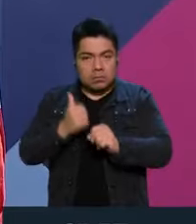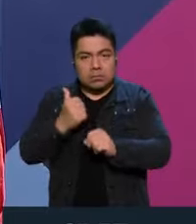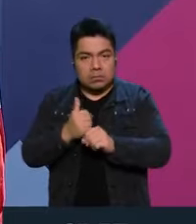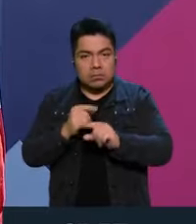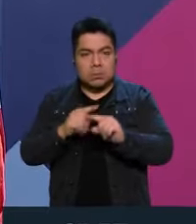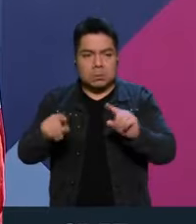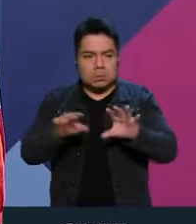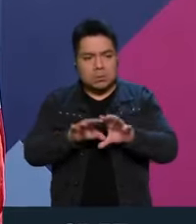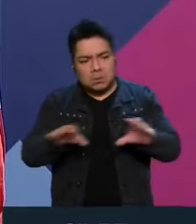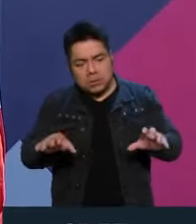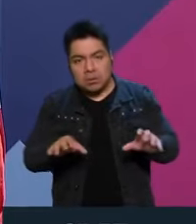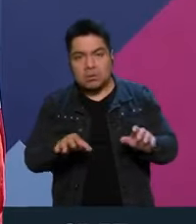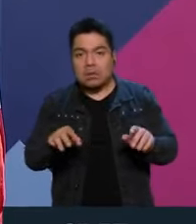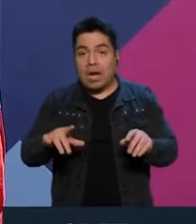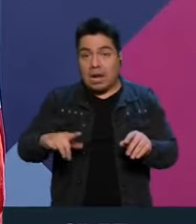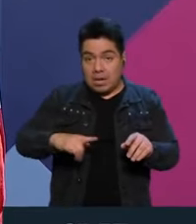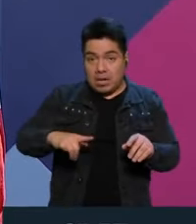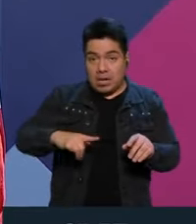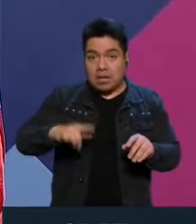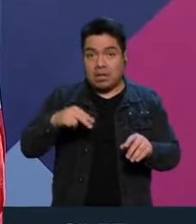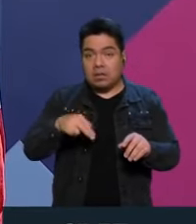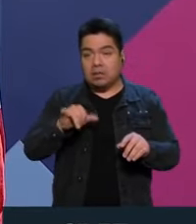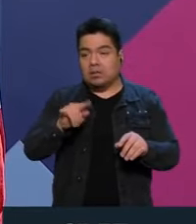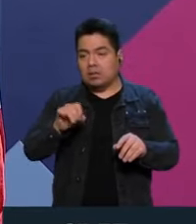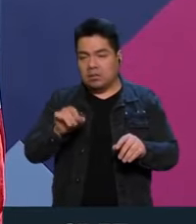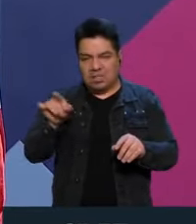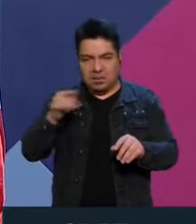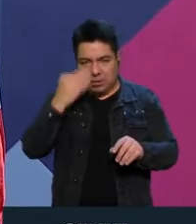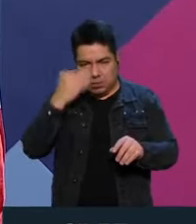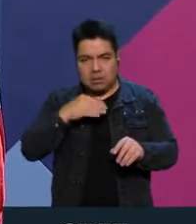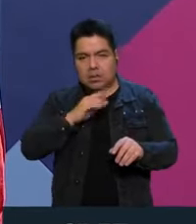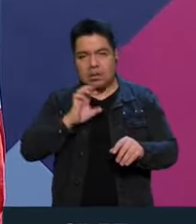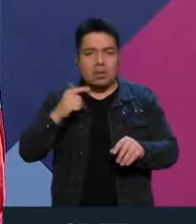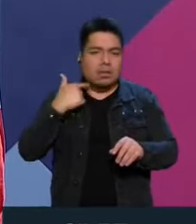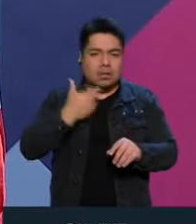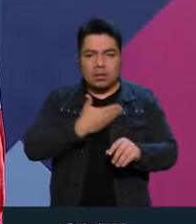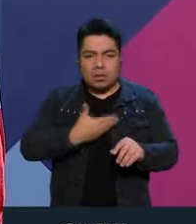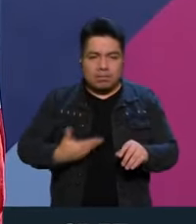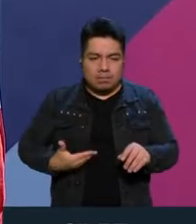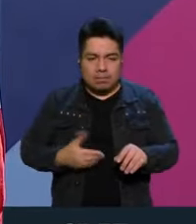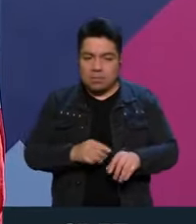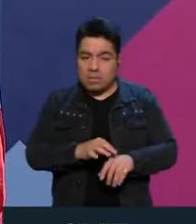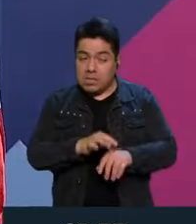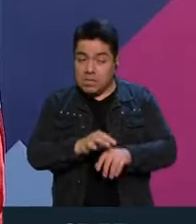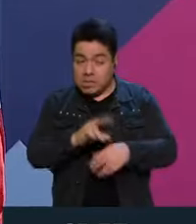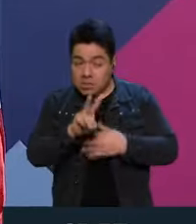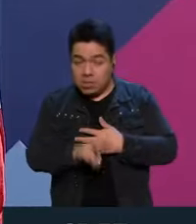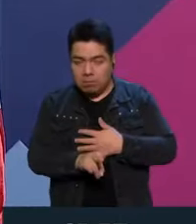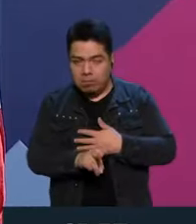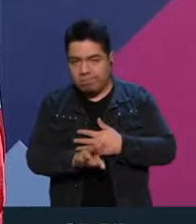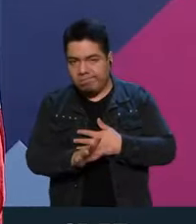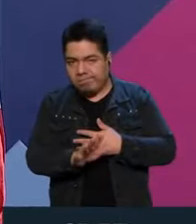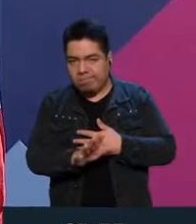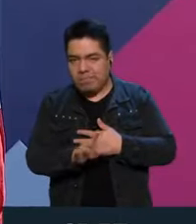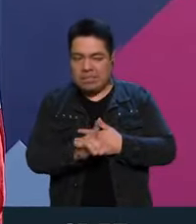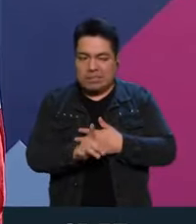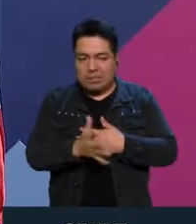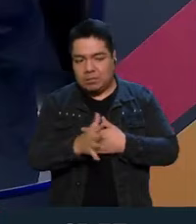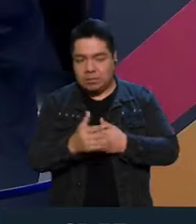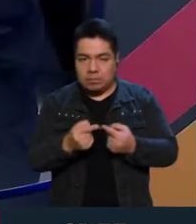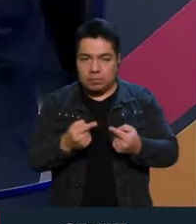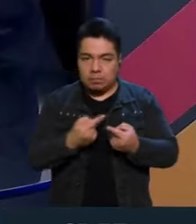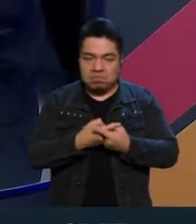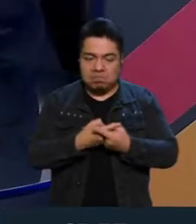construcción que hizo el gobierno de Enrique Peña Nieto pues no es completamente real o no fue real,